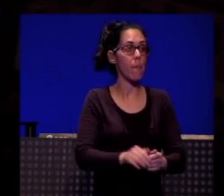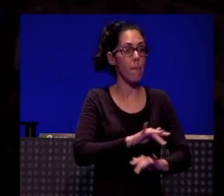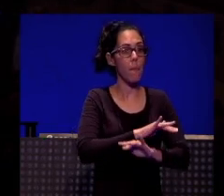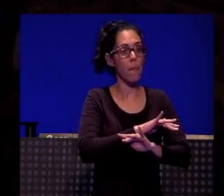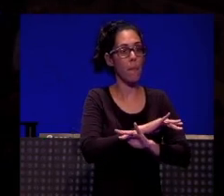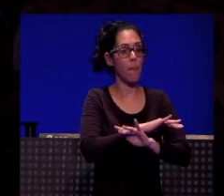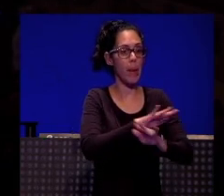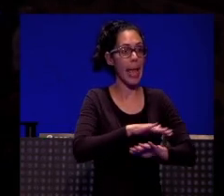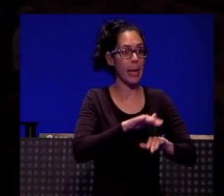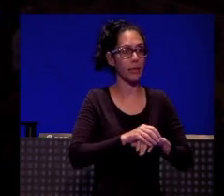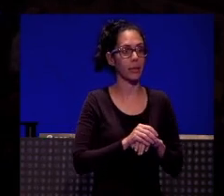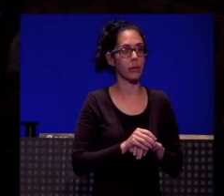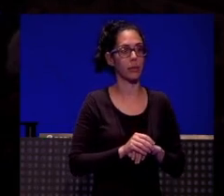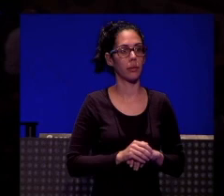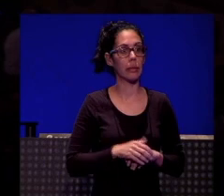Uy.